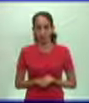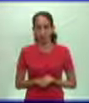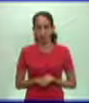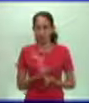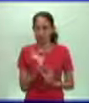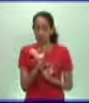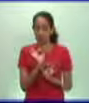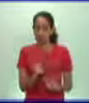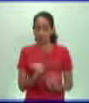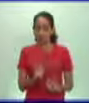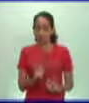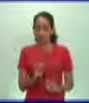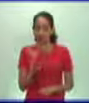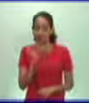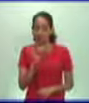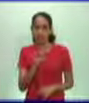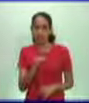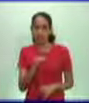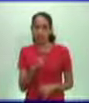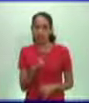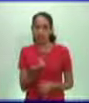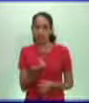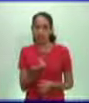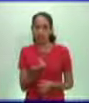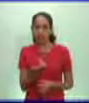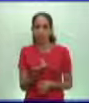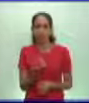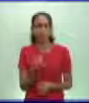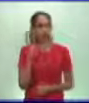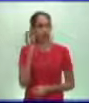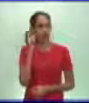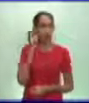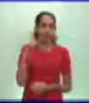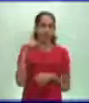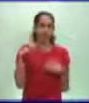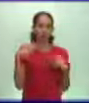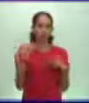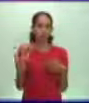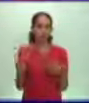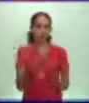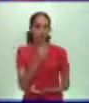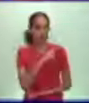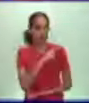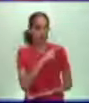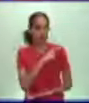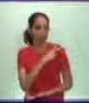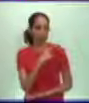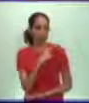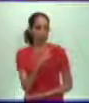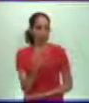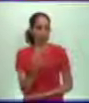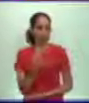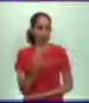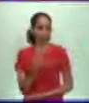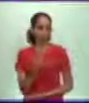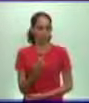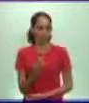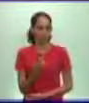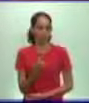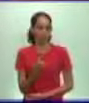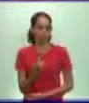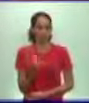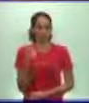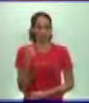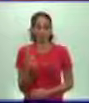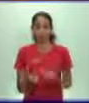cierto es que también esto movió los cimientos de ese feudalismo en su etapa de crisis de cadencia y agudizó aún más